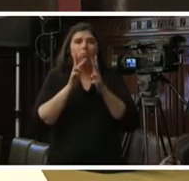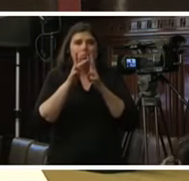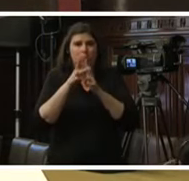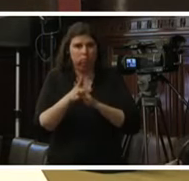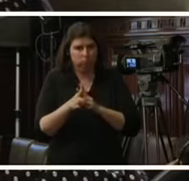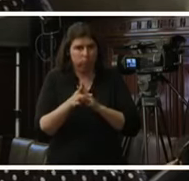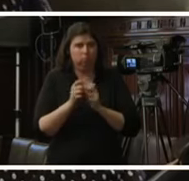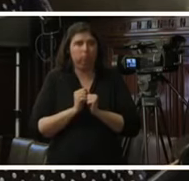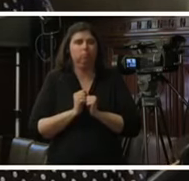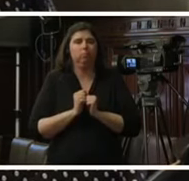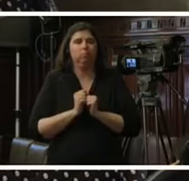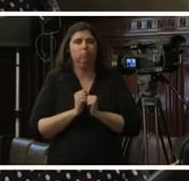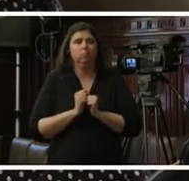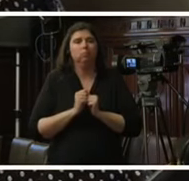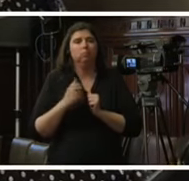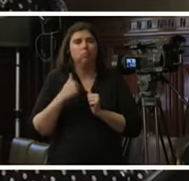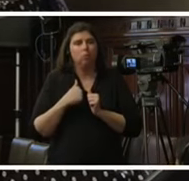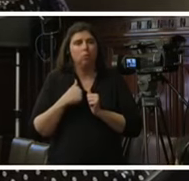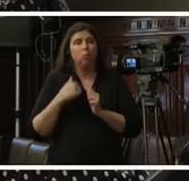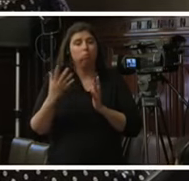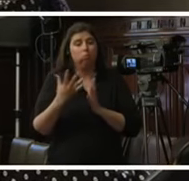explanation which was given by the